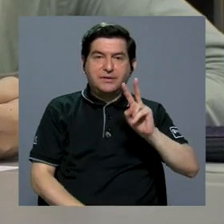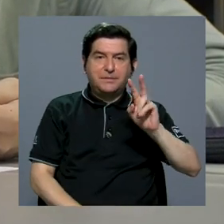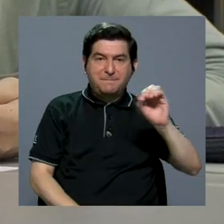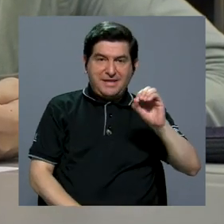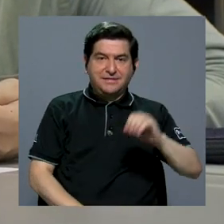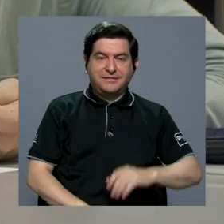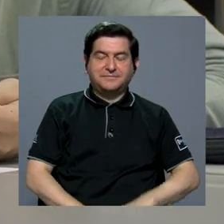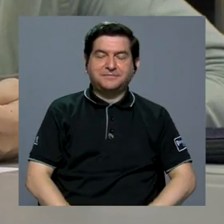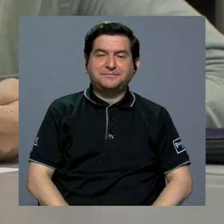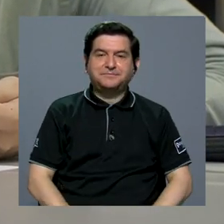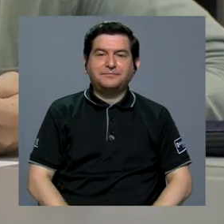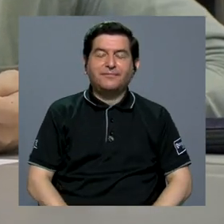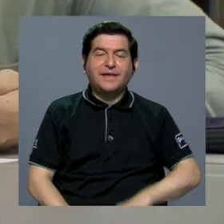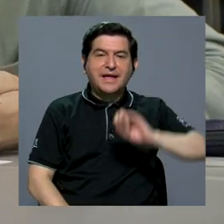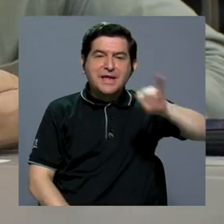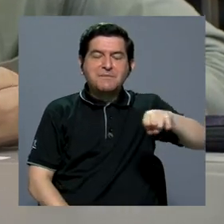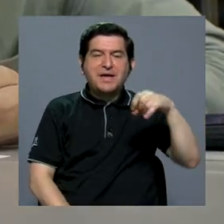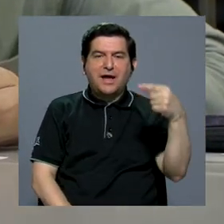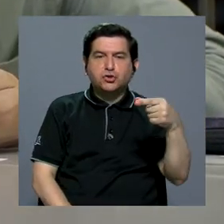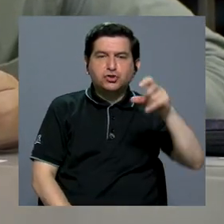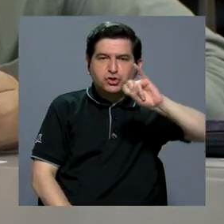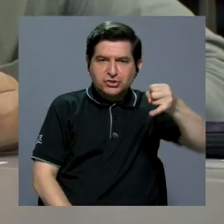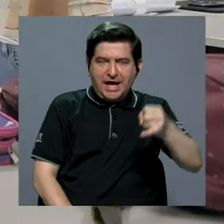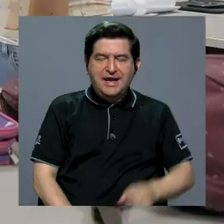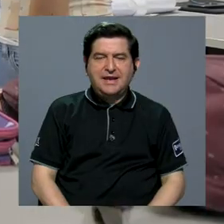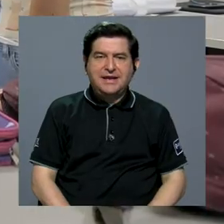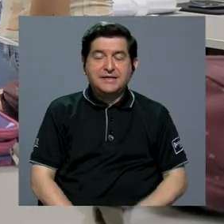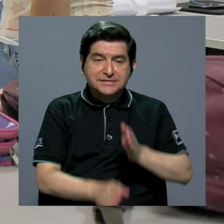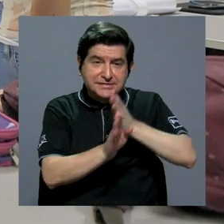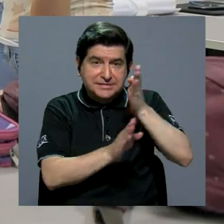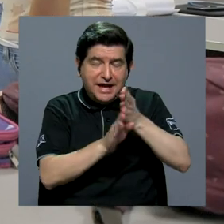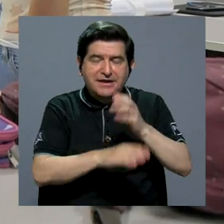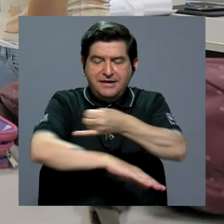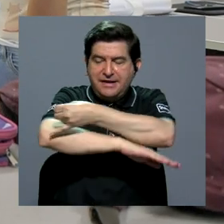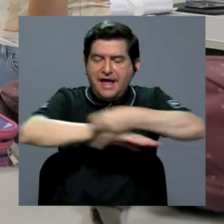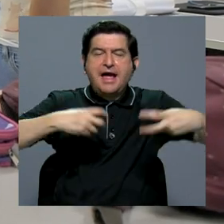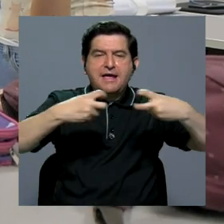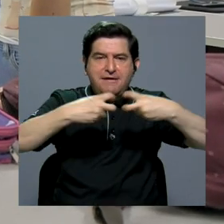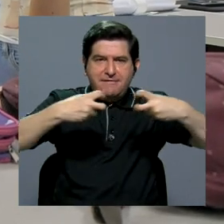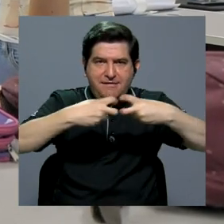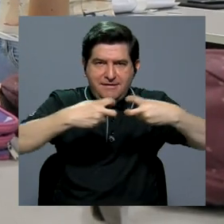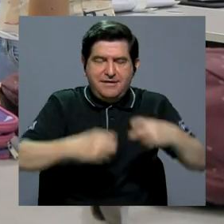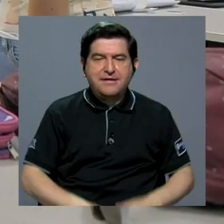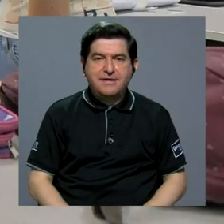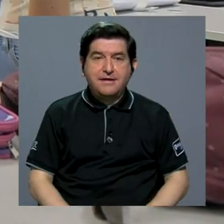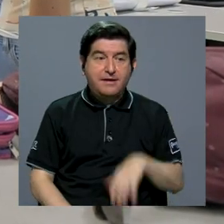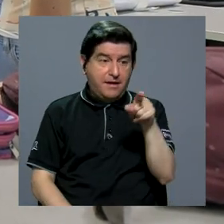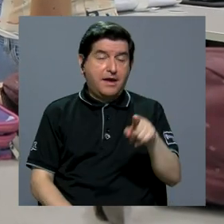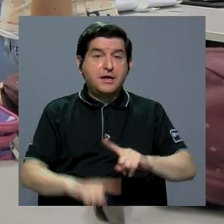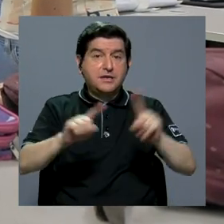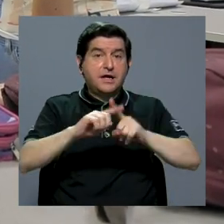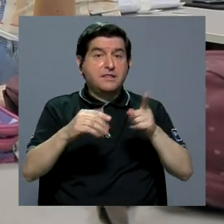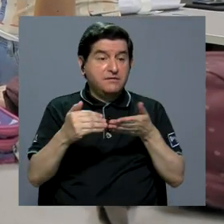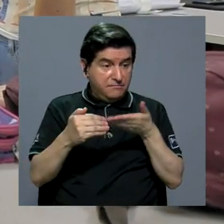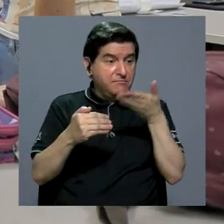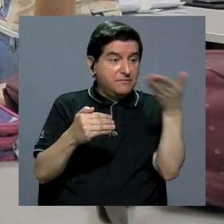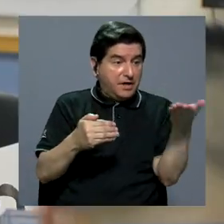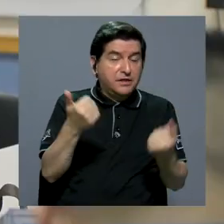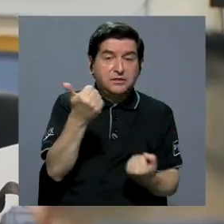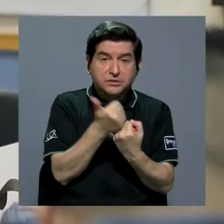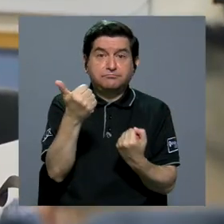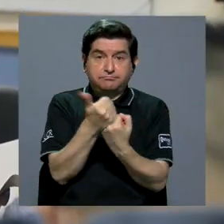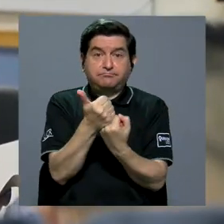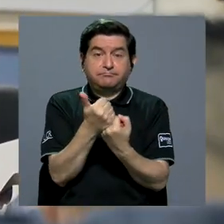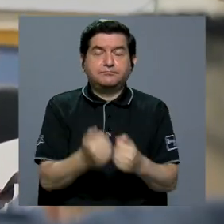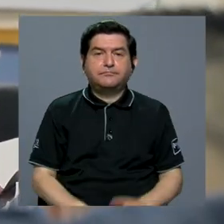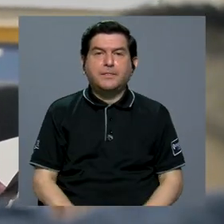2020. Jimena González Jiménez cursa la carrera de ingeniería eléctrica y ha contado con una serie de elementos a